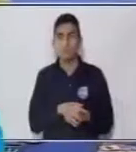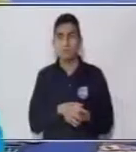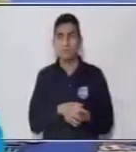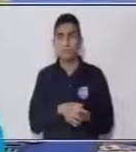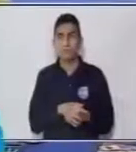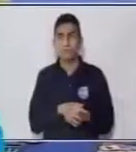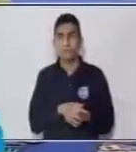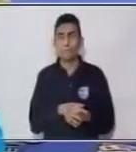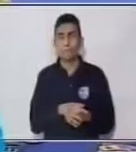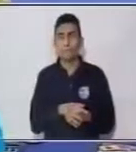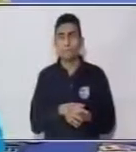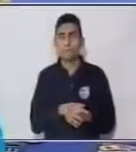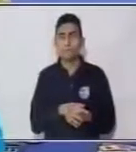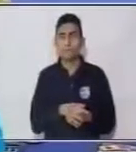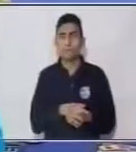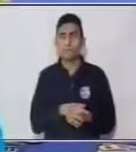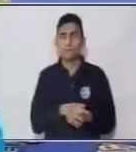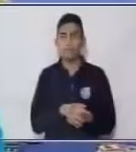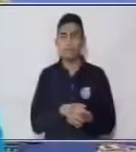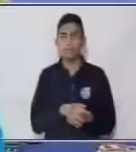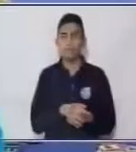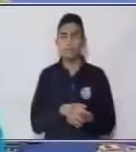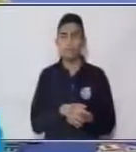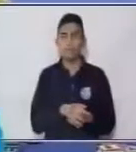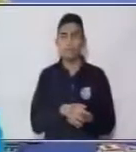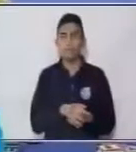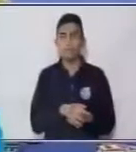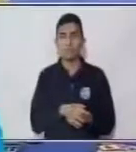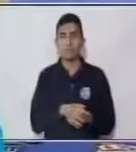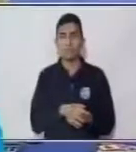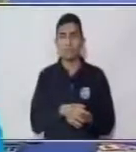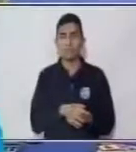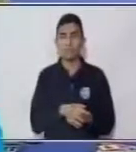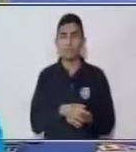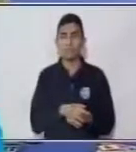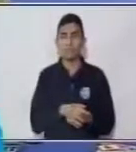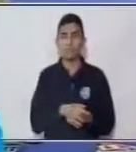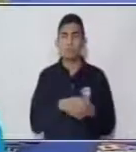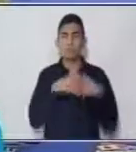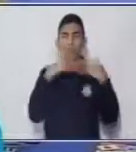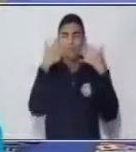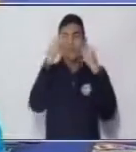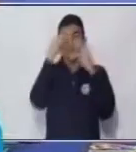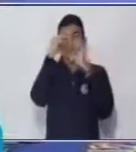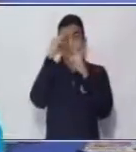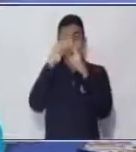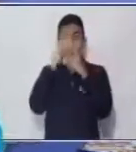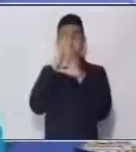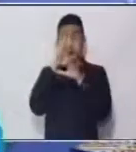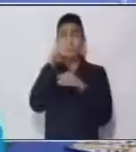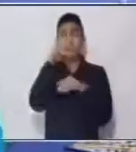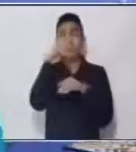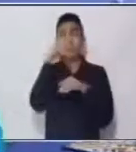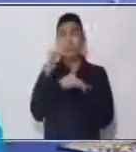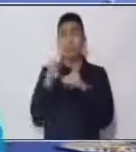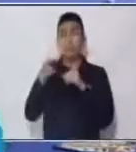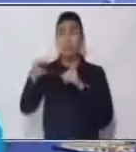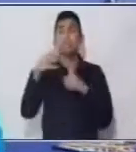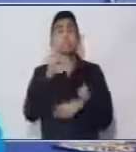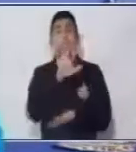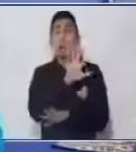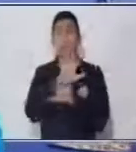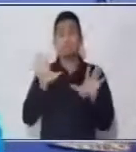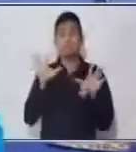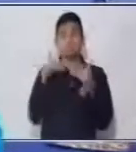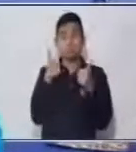Tres Vamos Uno, dos, tres Y he llegado a la meta ¿Qué les parece